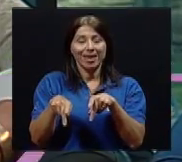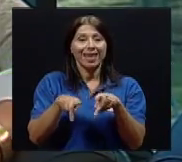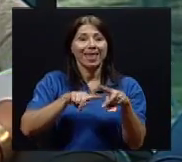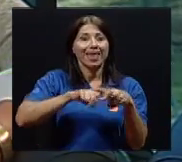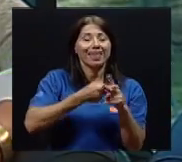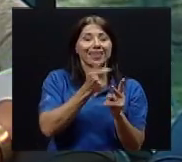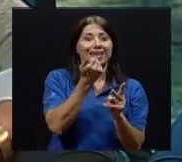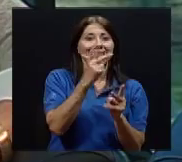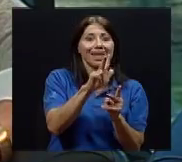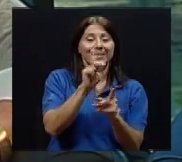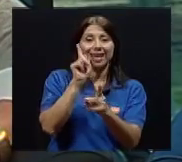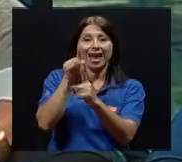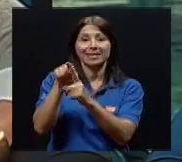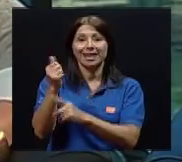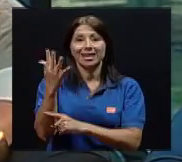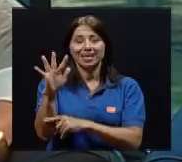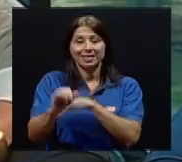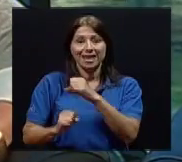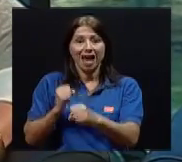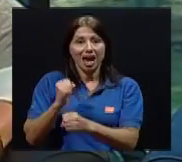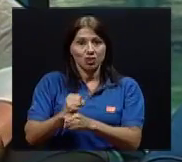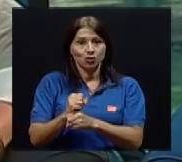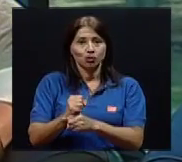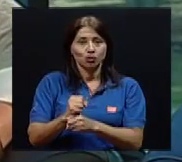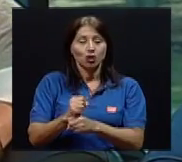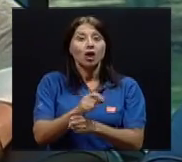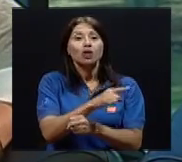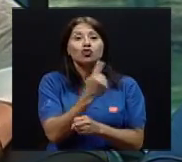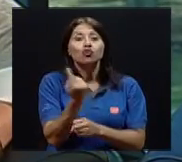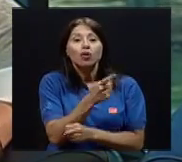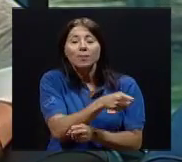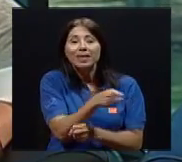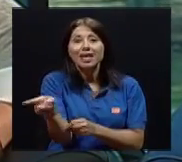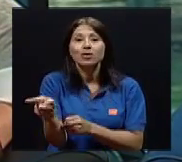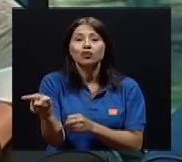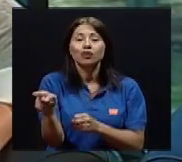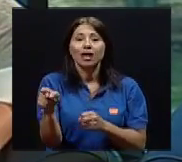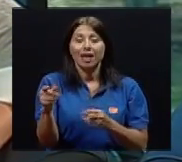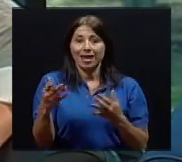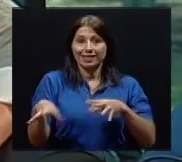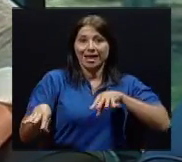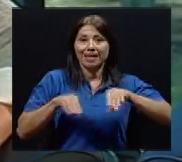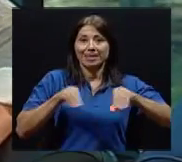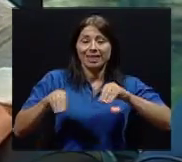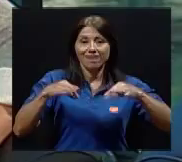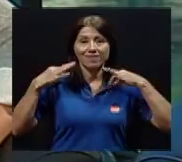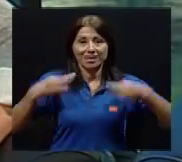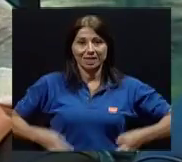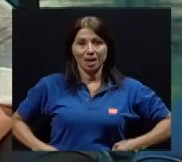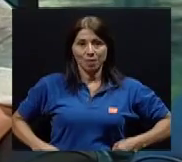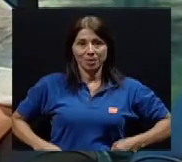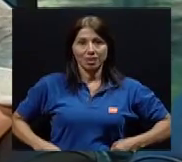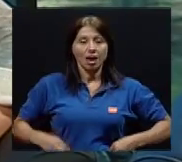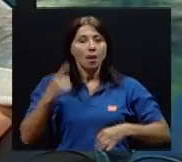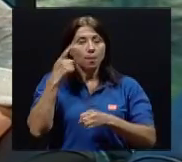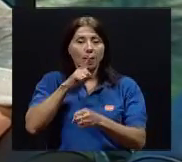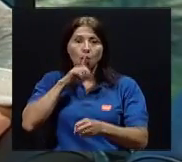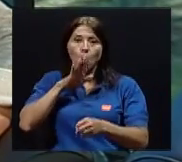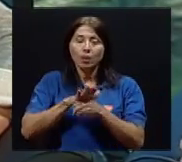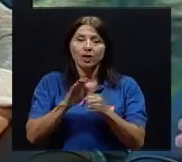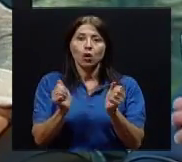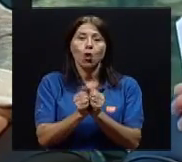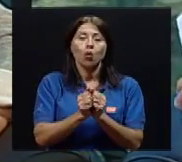es físicamente activa a lograr cumplir con las recomendaciones de realizar 60 minutos o más de actividad